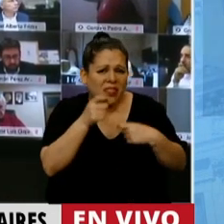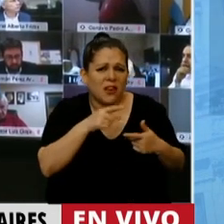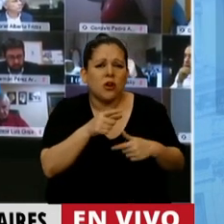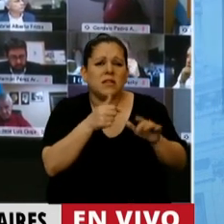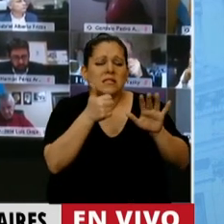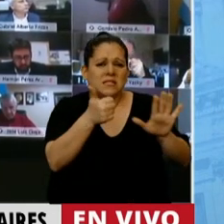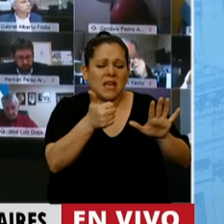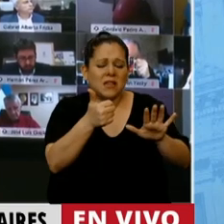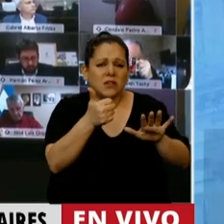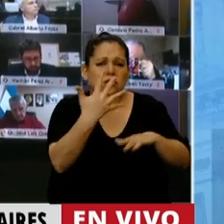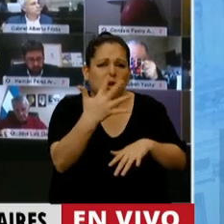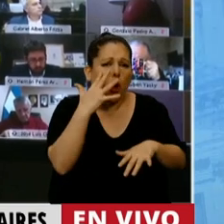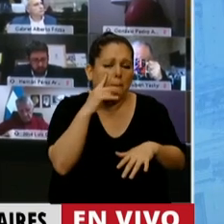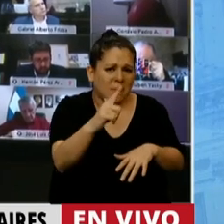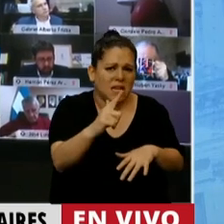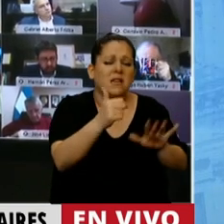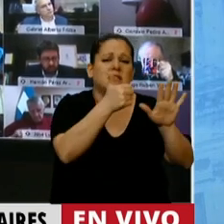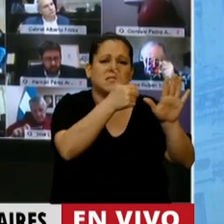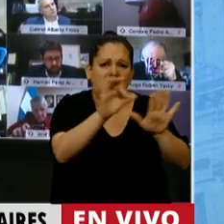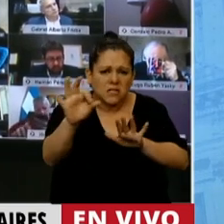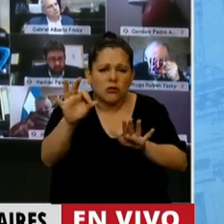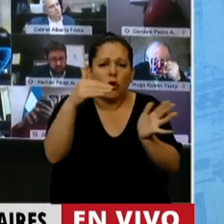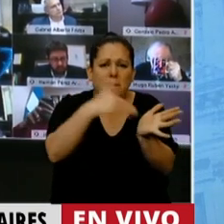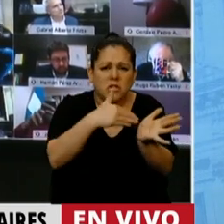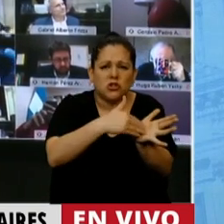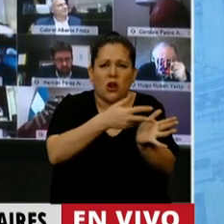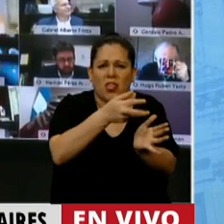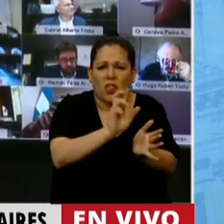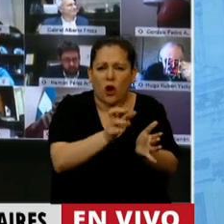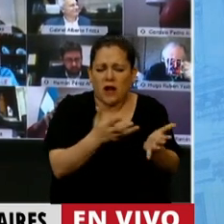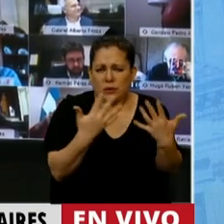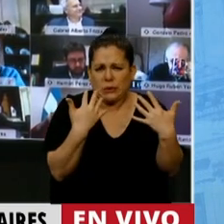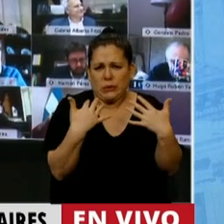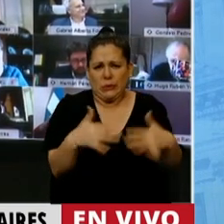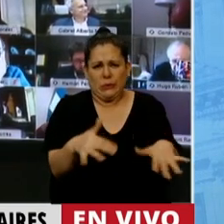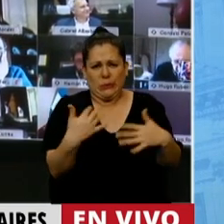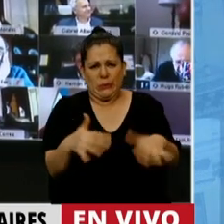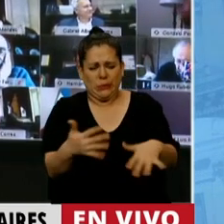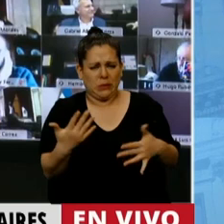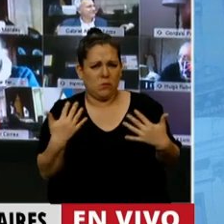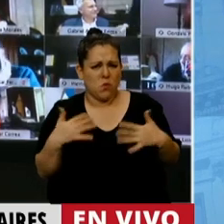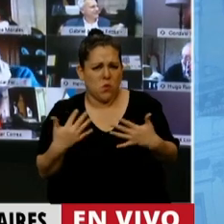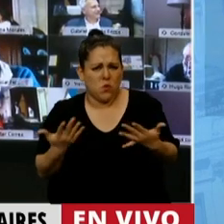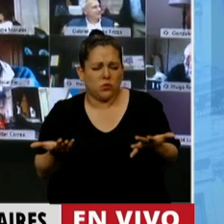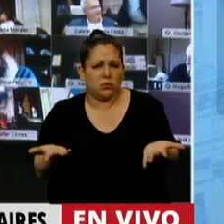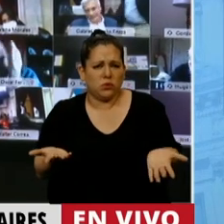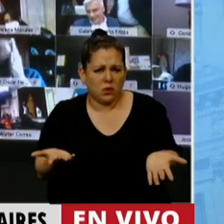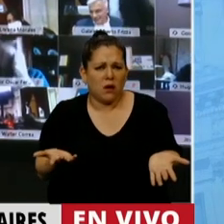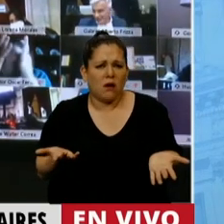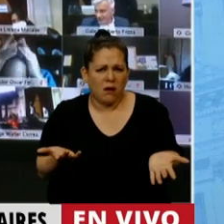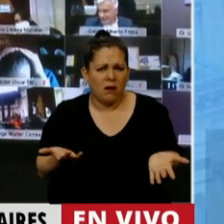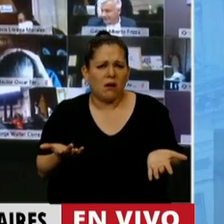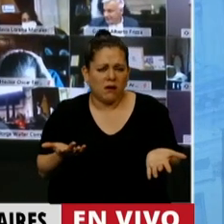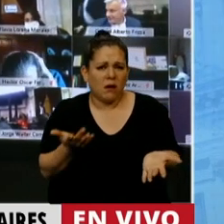millones de dólares. Es impresionante el nivel de confiscación a los